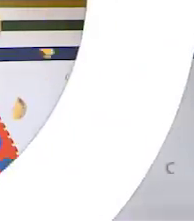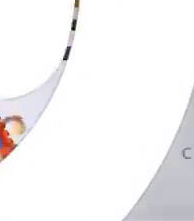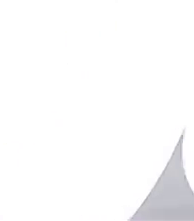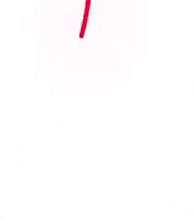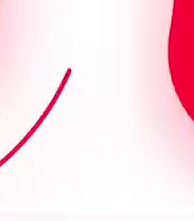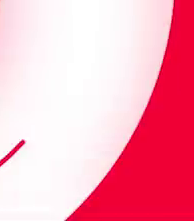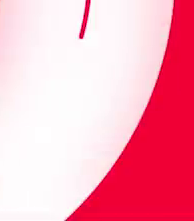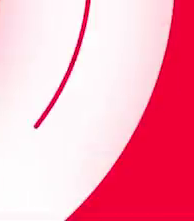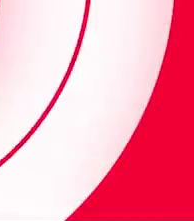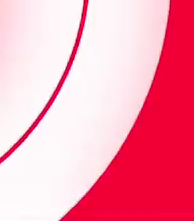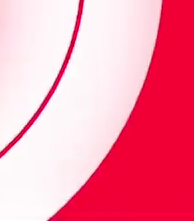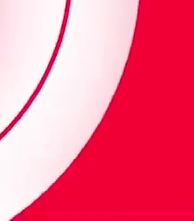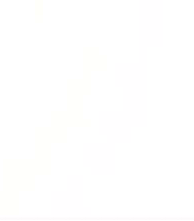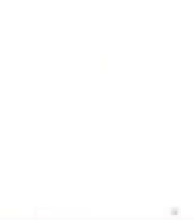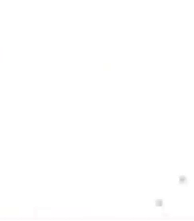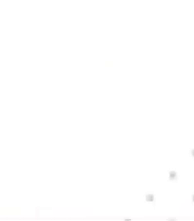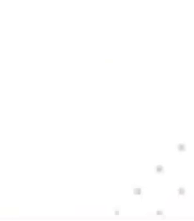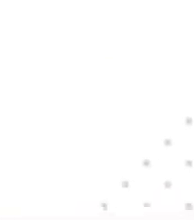brincarlas. Las negritas. ¡Uy!